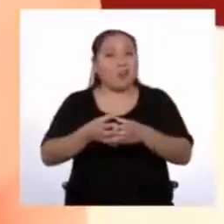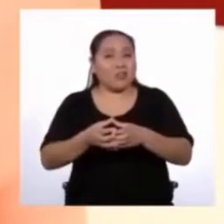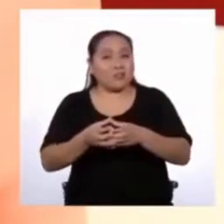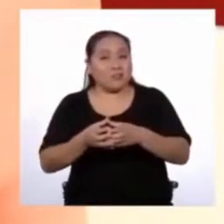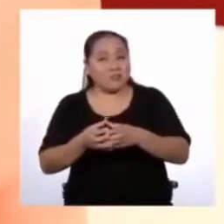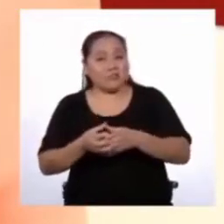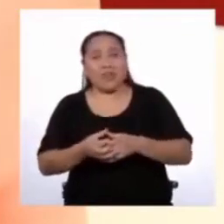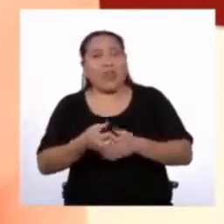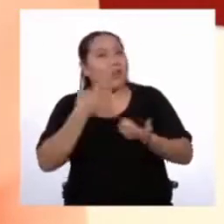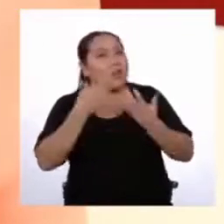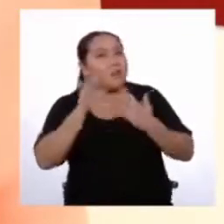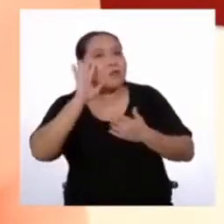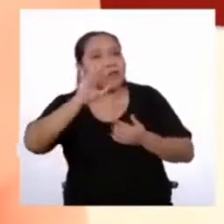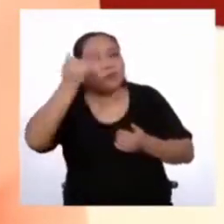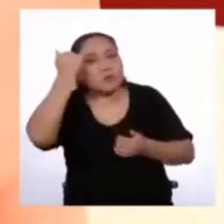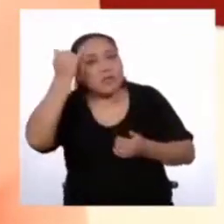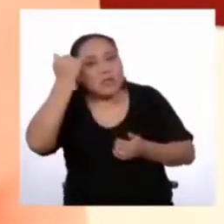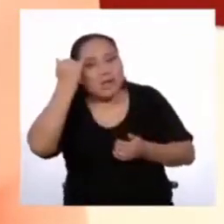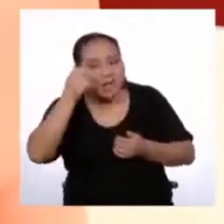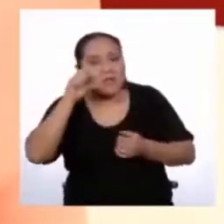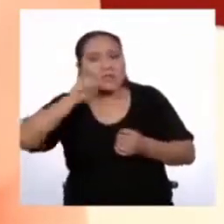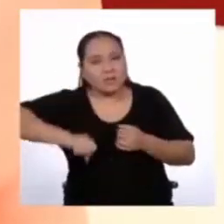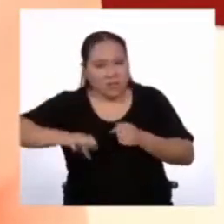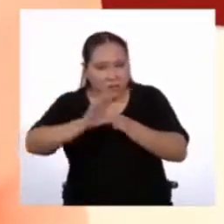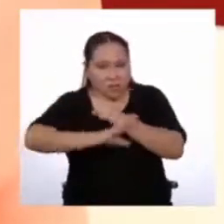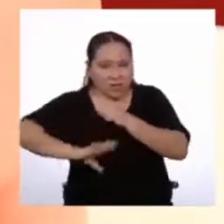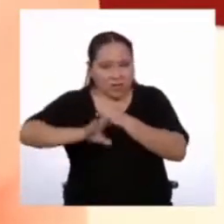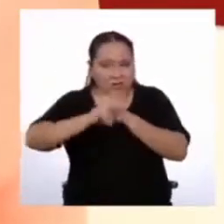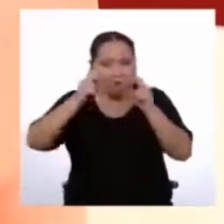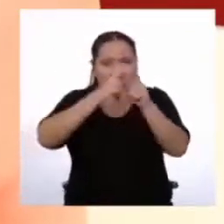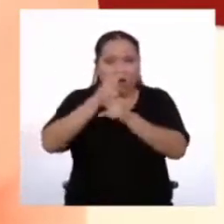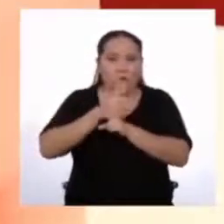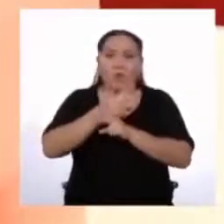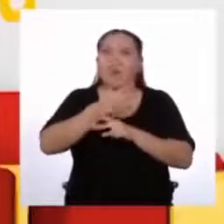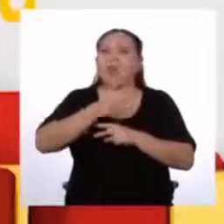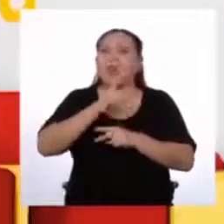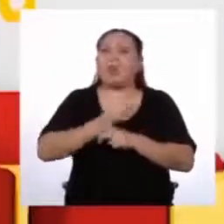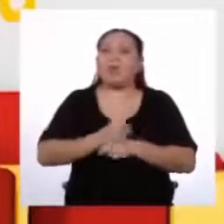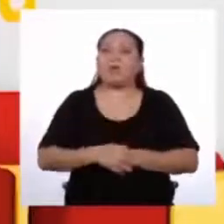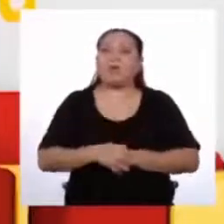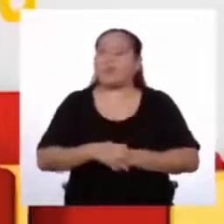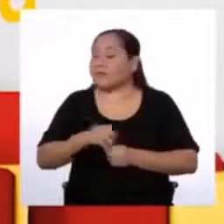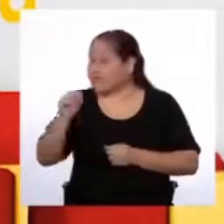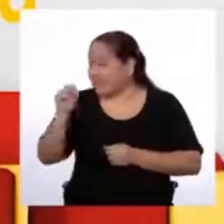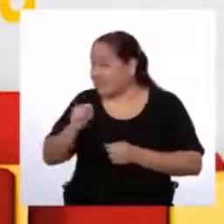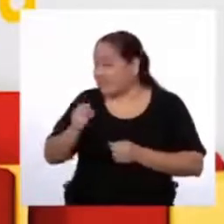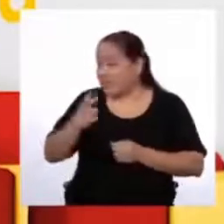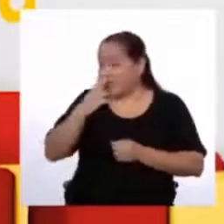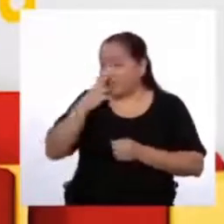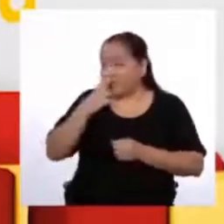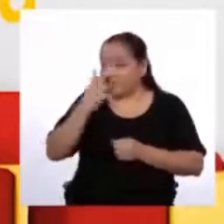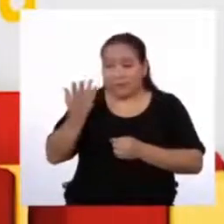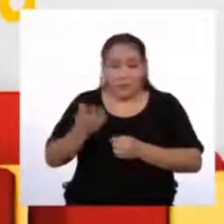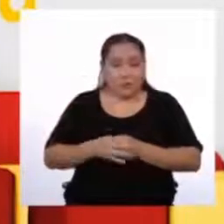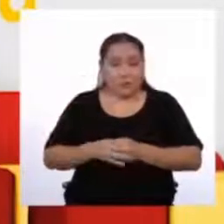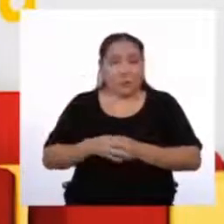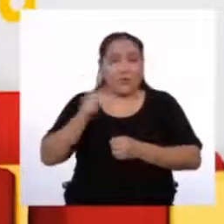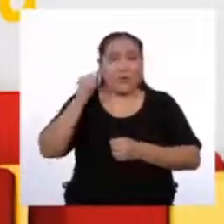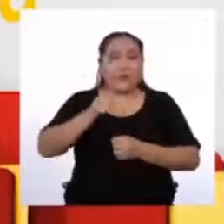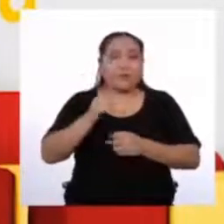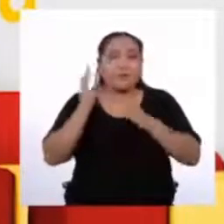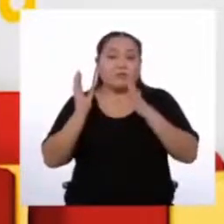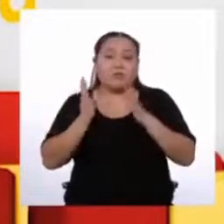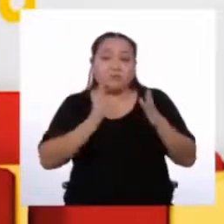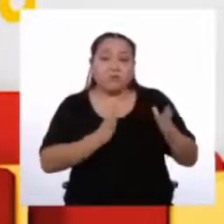una de tus ideas Termina siendo fundamental Para el cuidado Del agua? Así es Tocino Si está bien